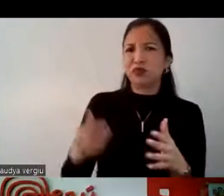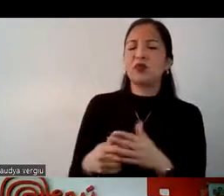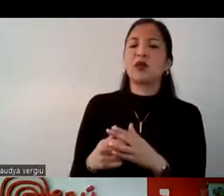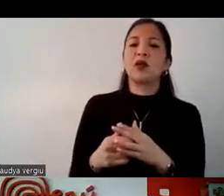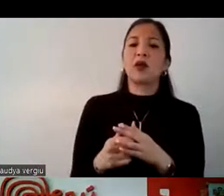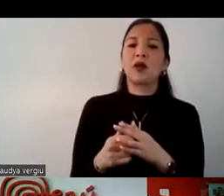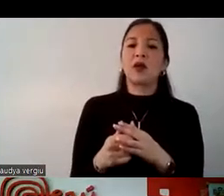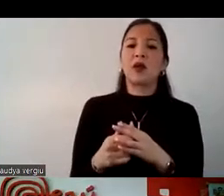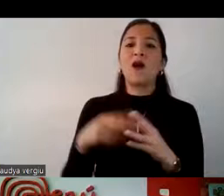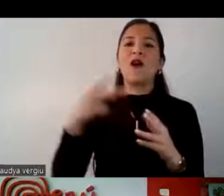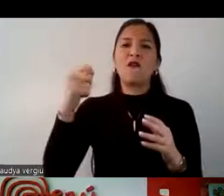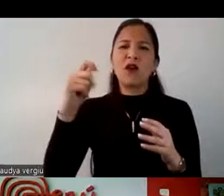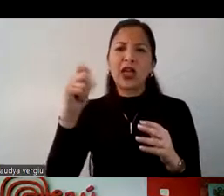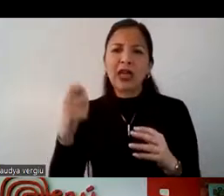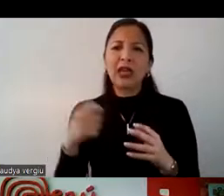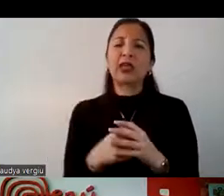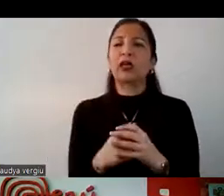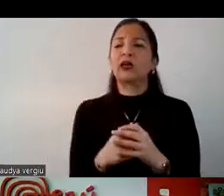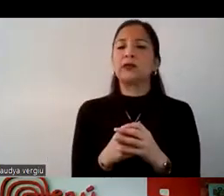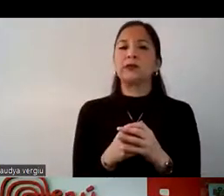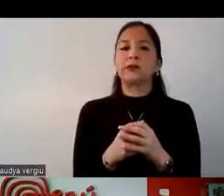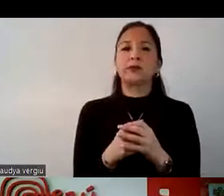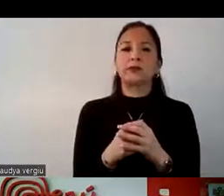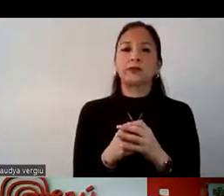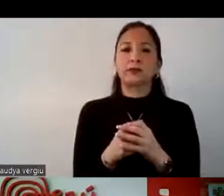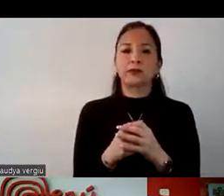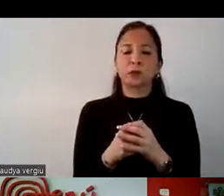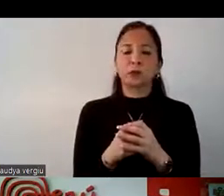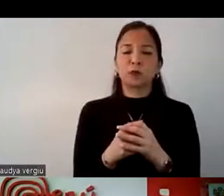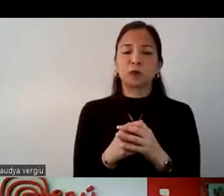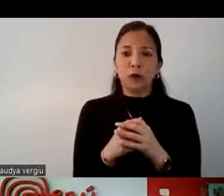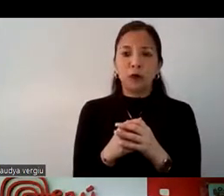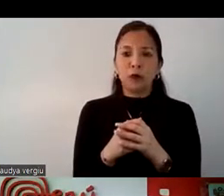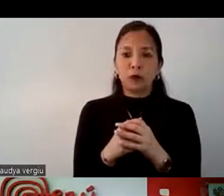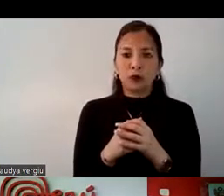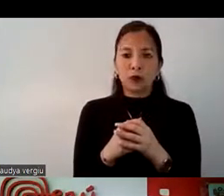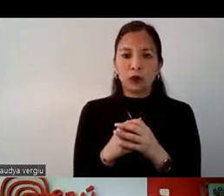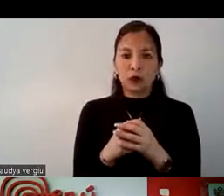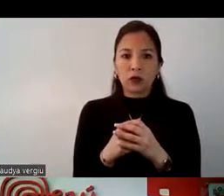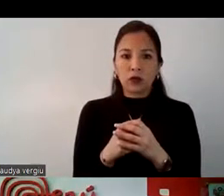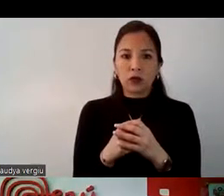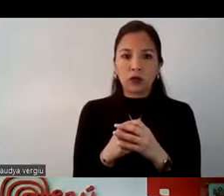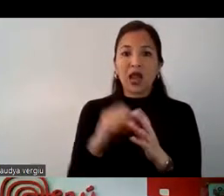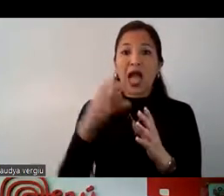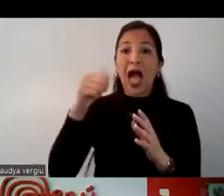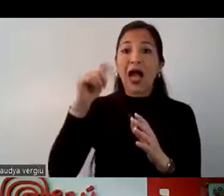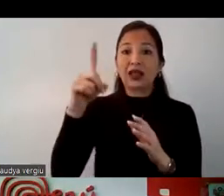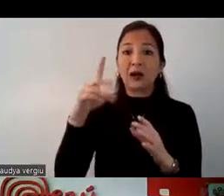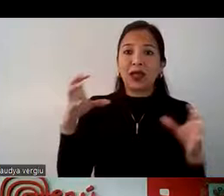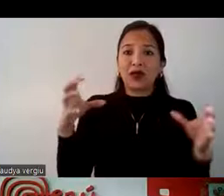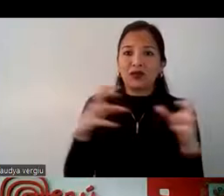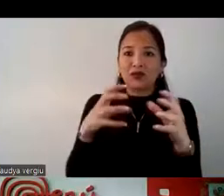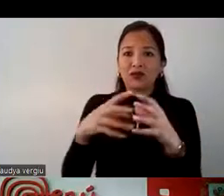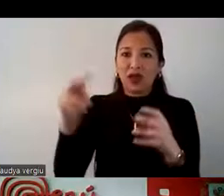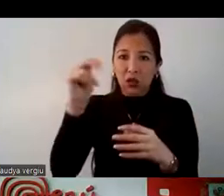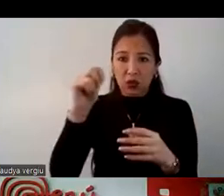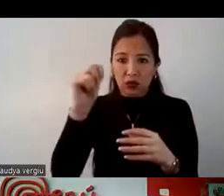ferias, nuestras, nuestras misiones, nuestras, nuestras actividades que realizamos en Ecuador.